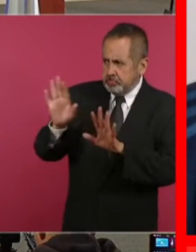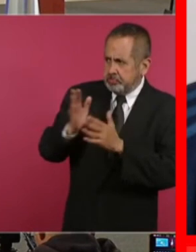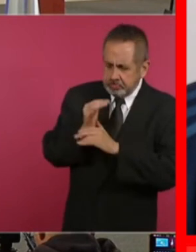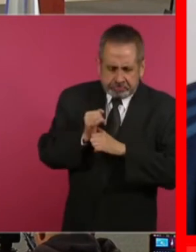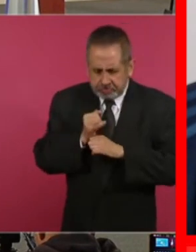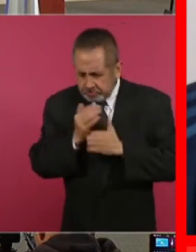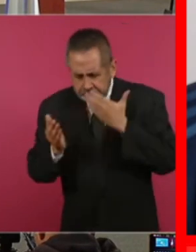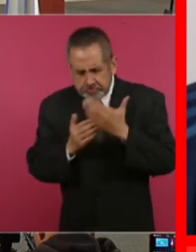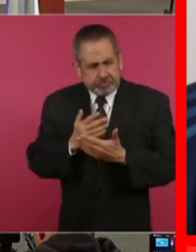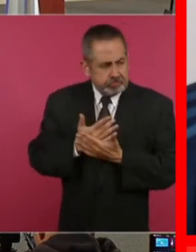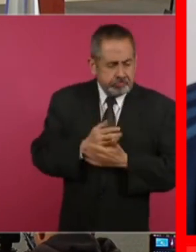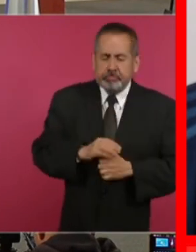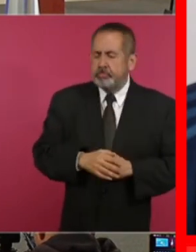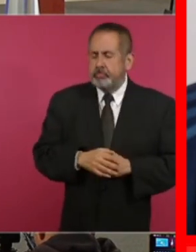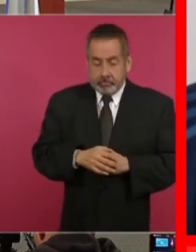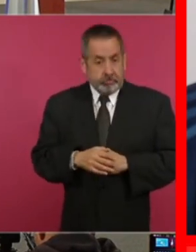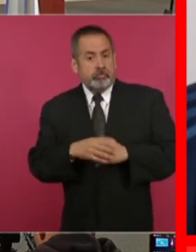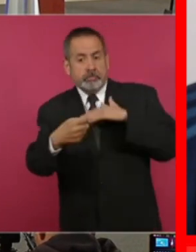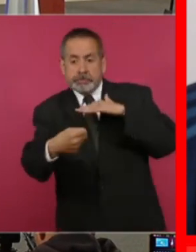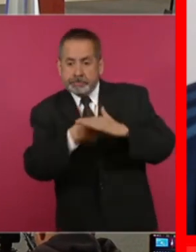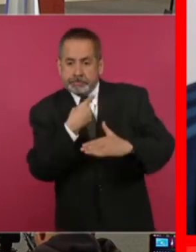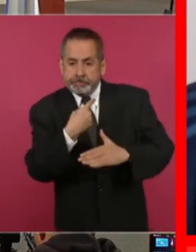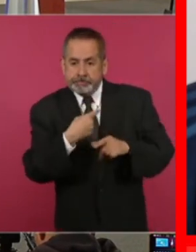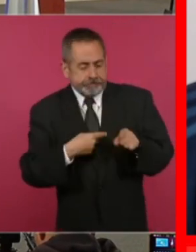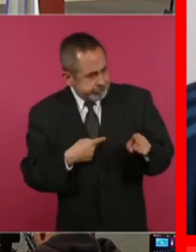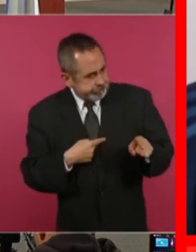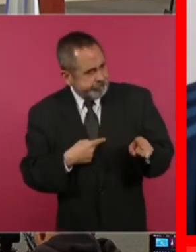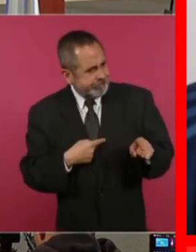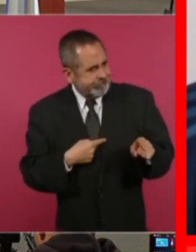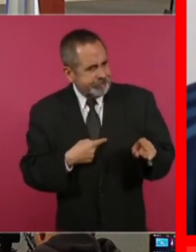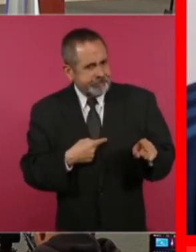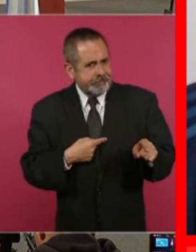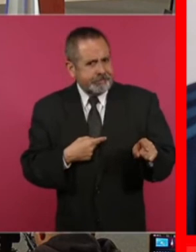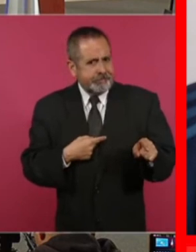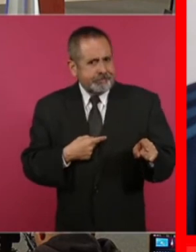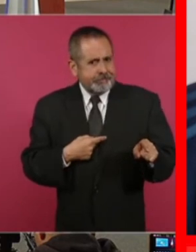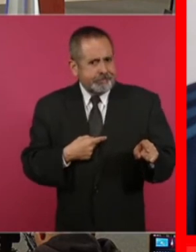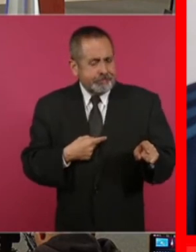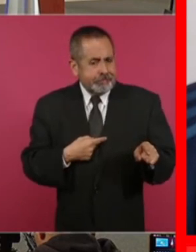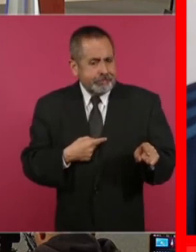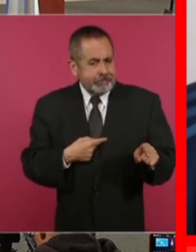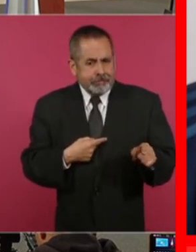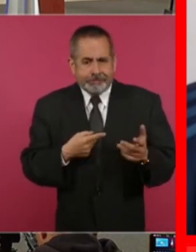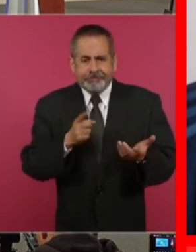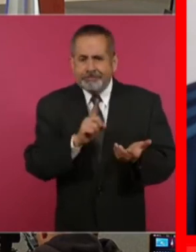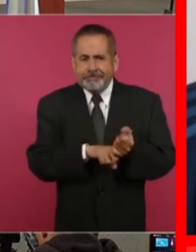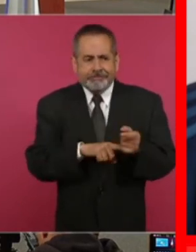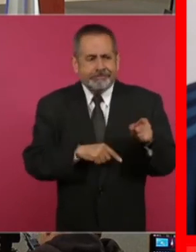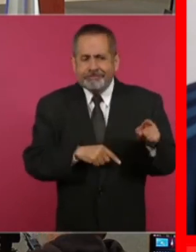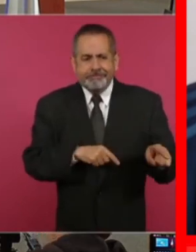su palabra y de repente me entero de que